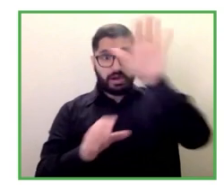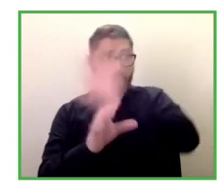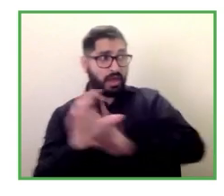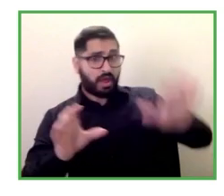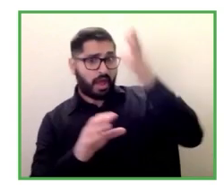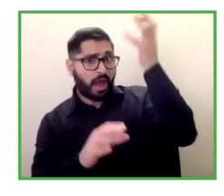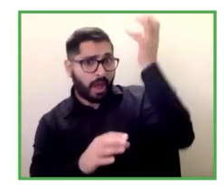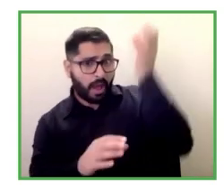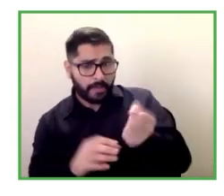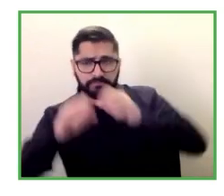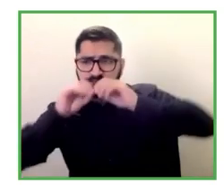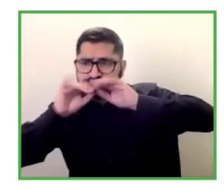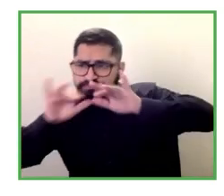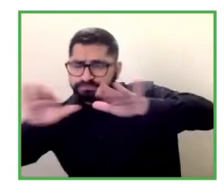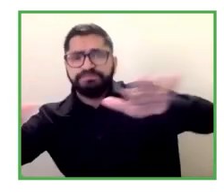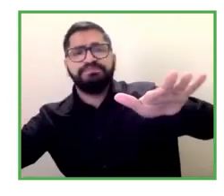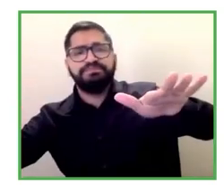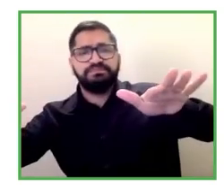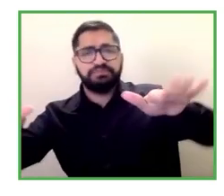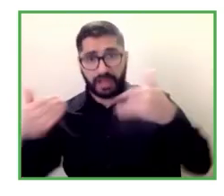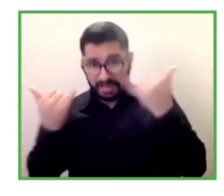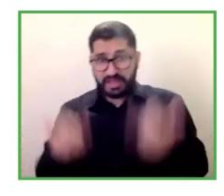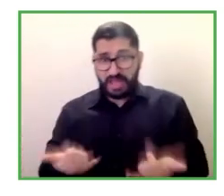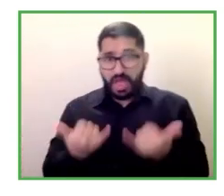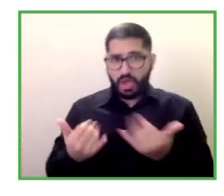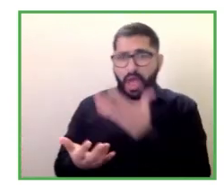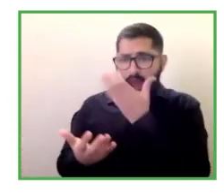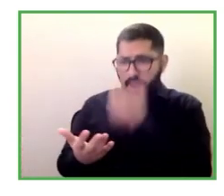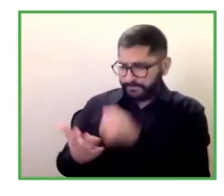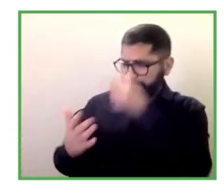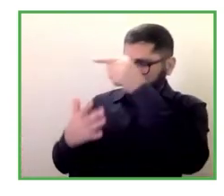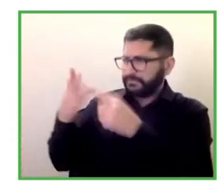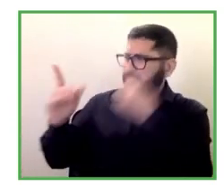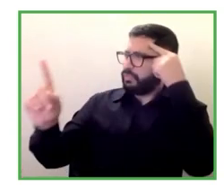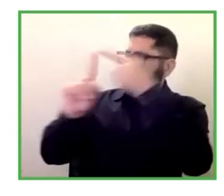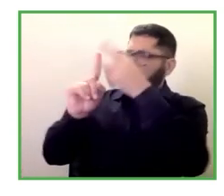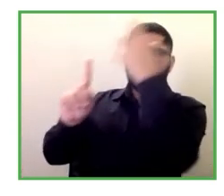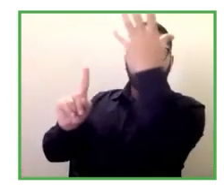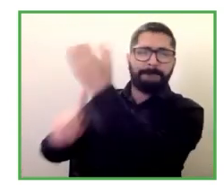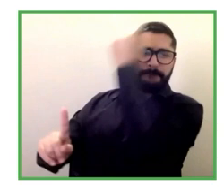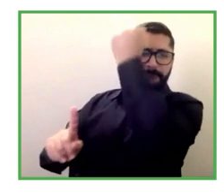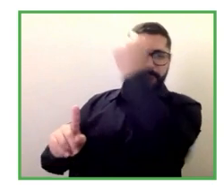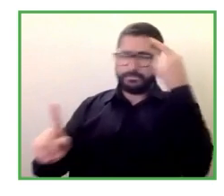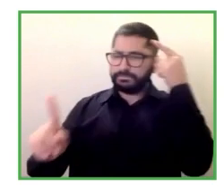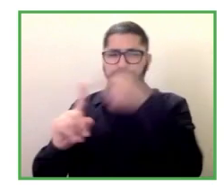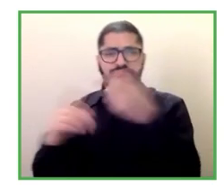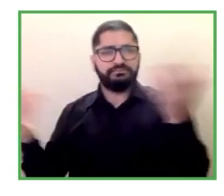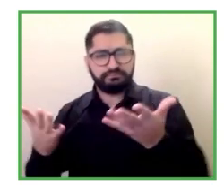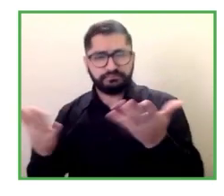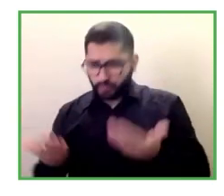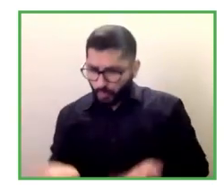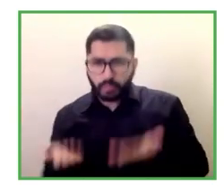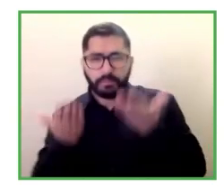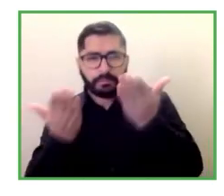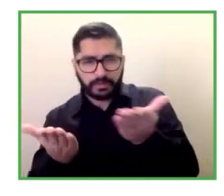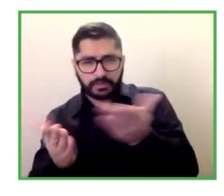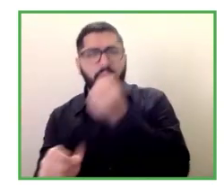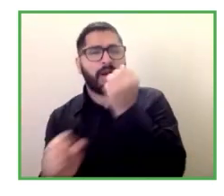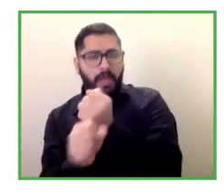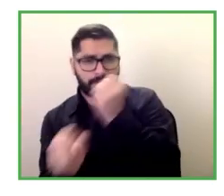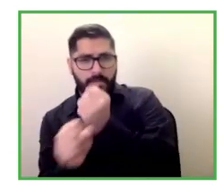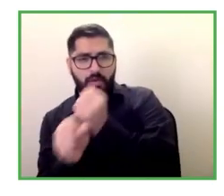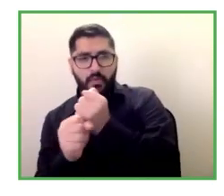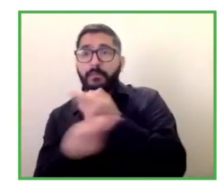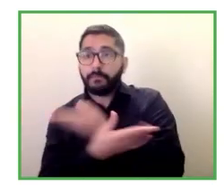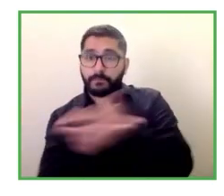por ejemplo ahora estamos recién aprobada una gran oferta de empleo público en España que eso va a representar un reto y Laura simplemente queríamos saber tus